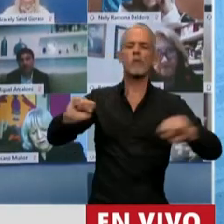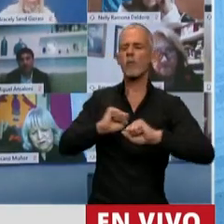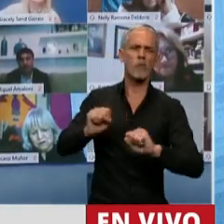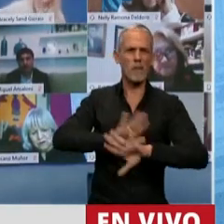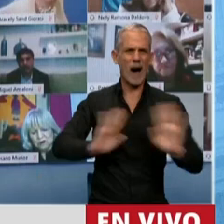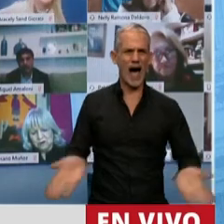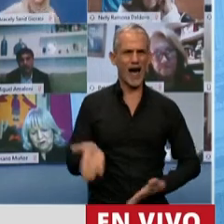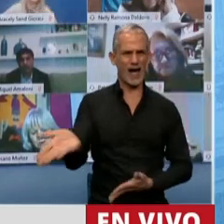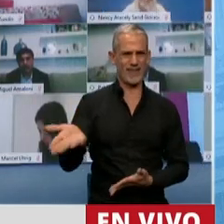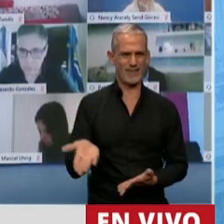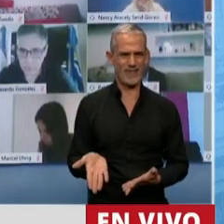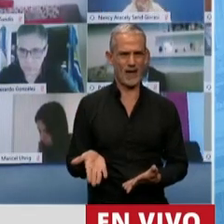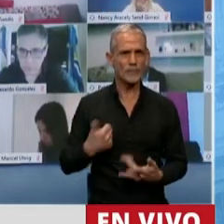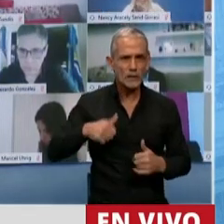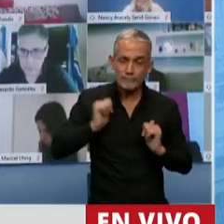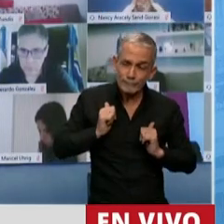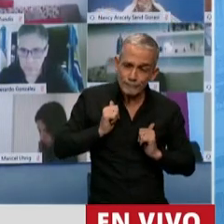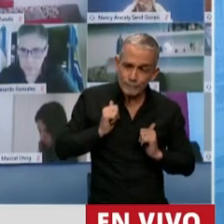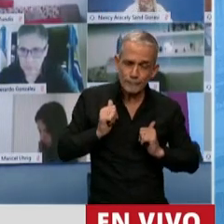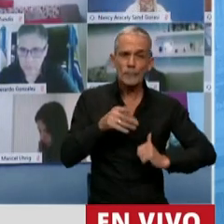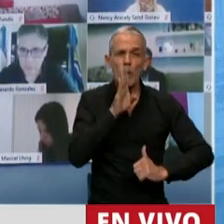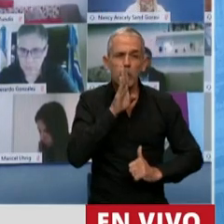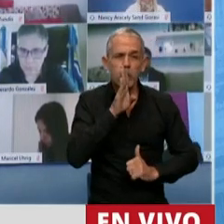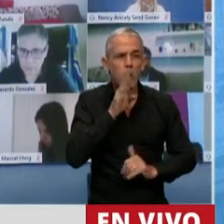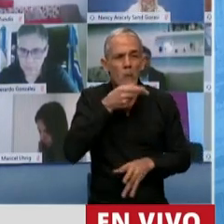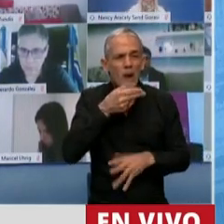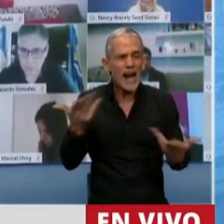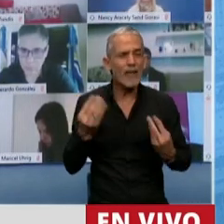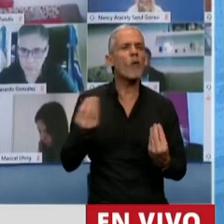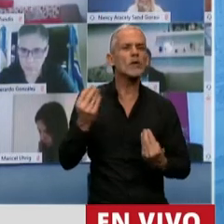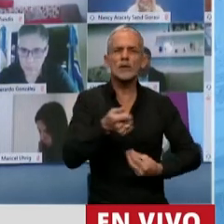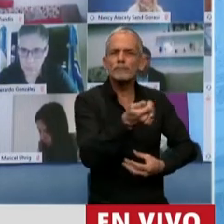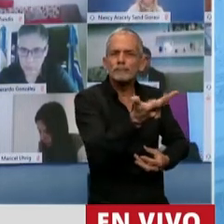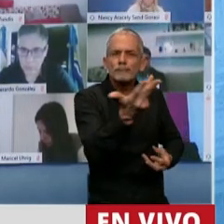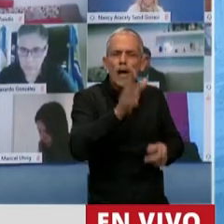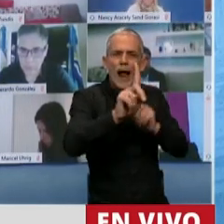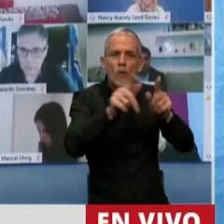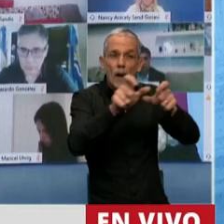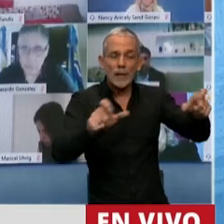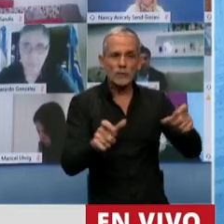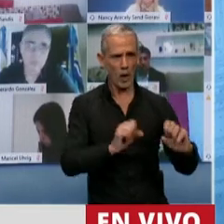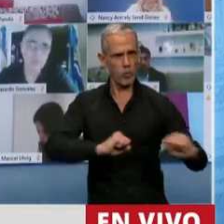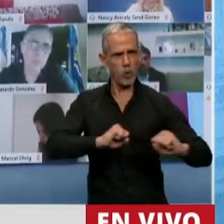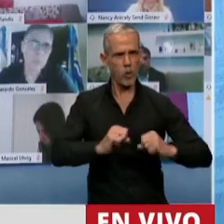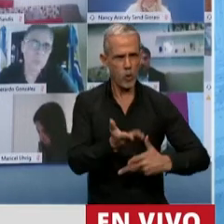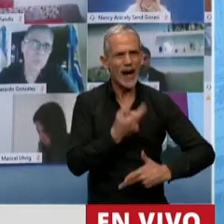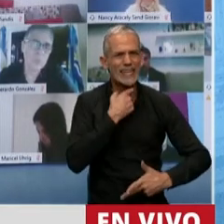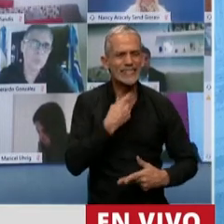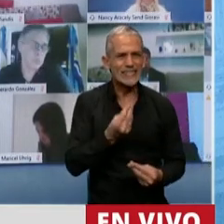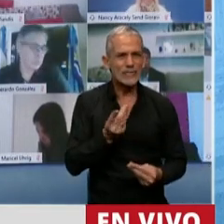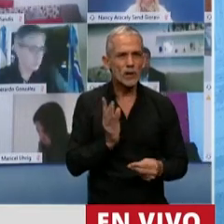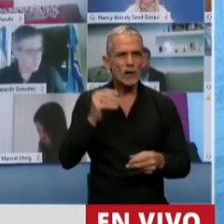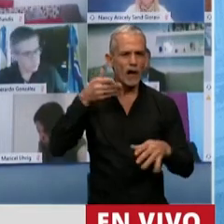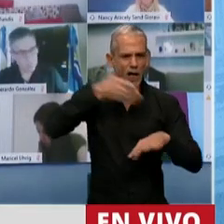No los he escuchado decir nada cuando unos cuantos provocadores quisieron